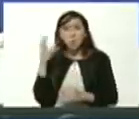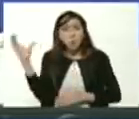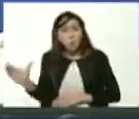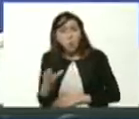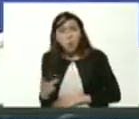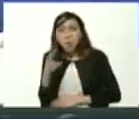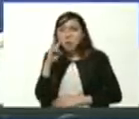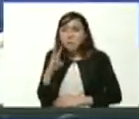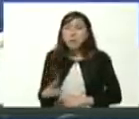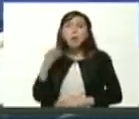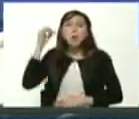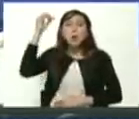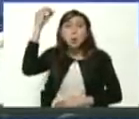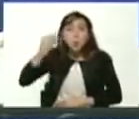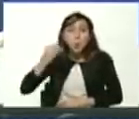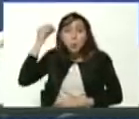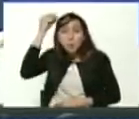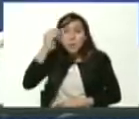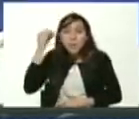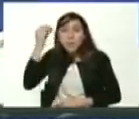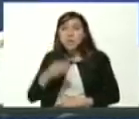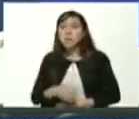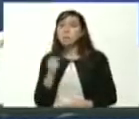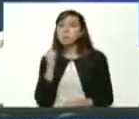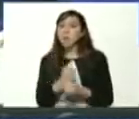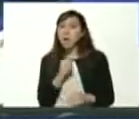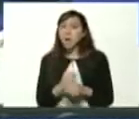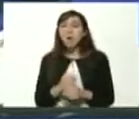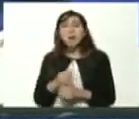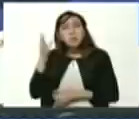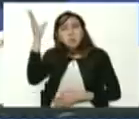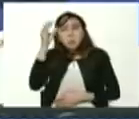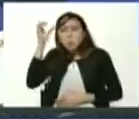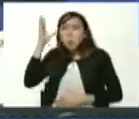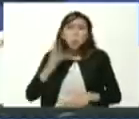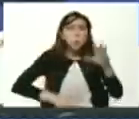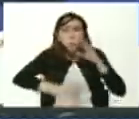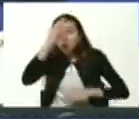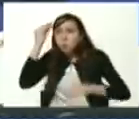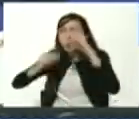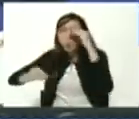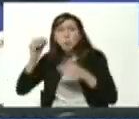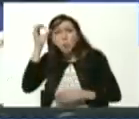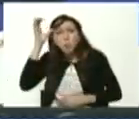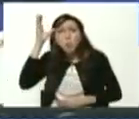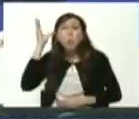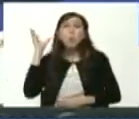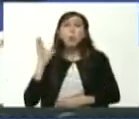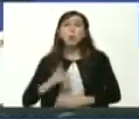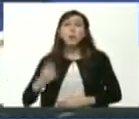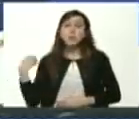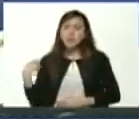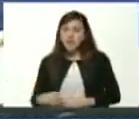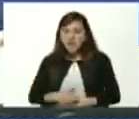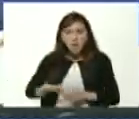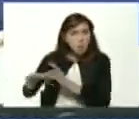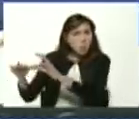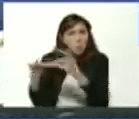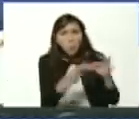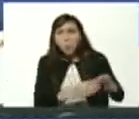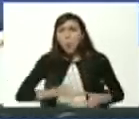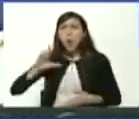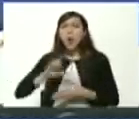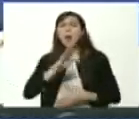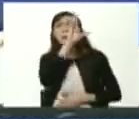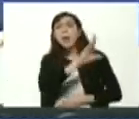opinen trabajen la conciencia una conciencia de unión latinoamericana